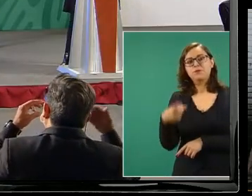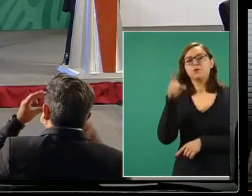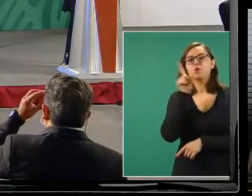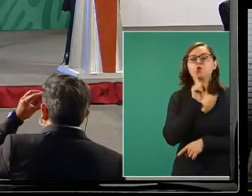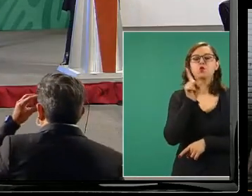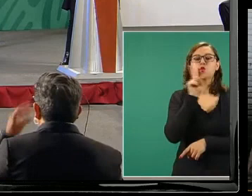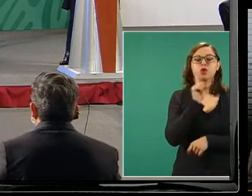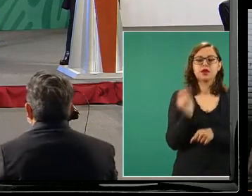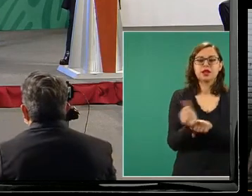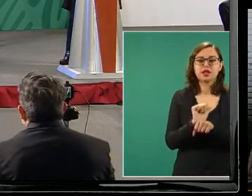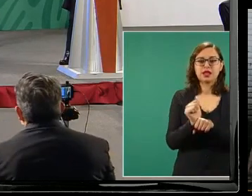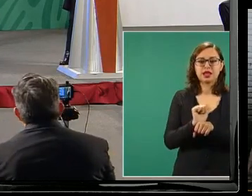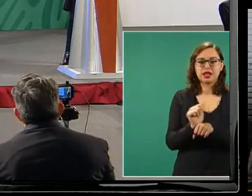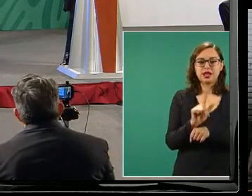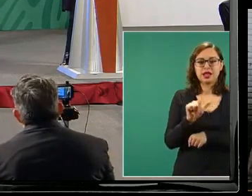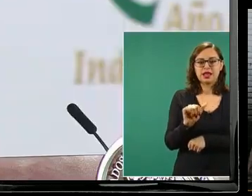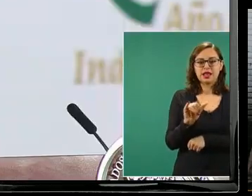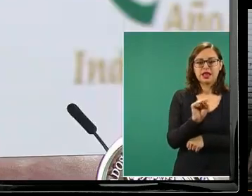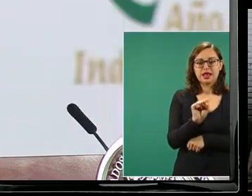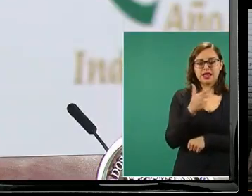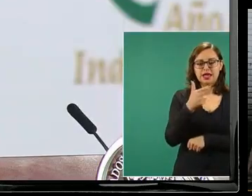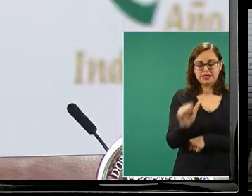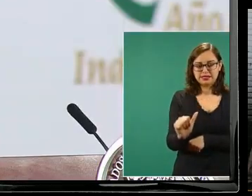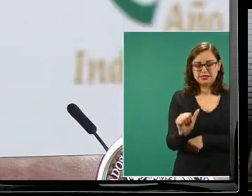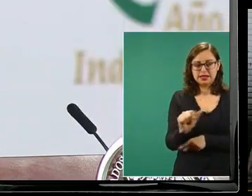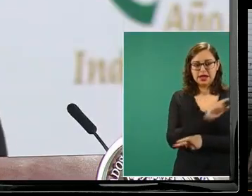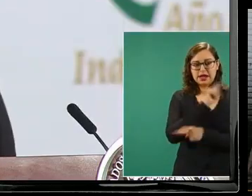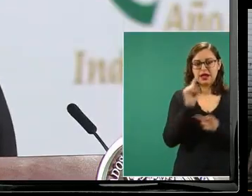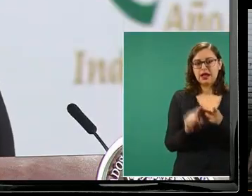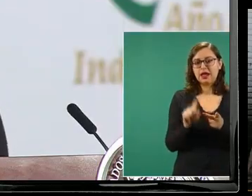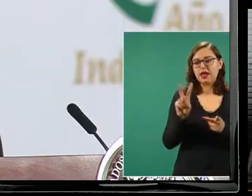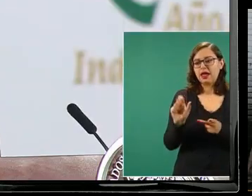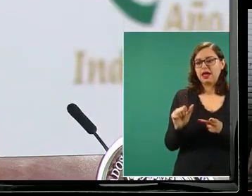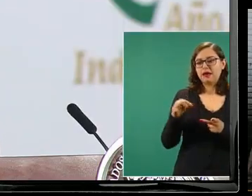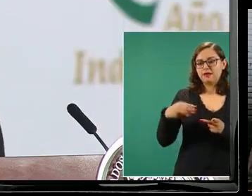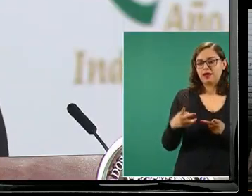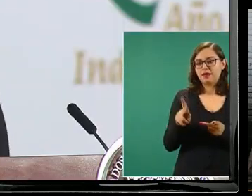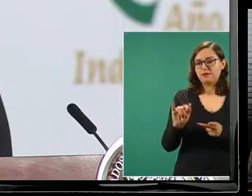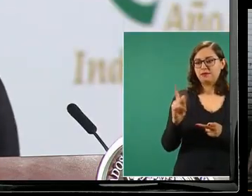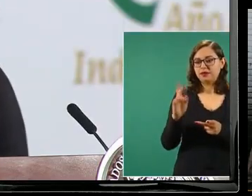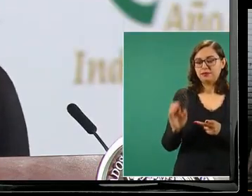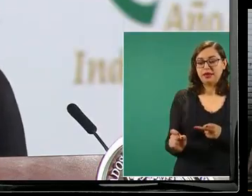Van Pipe quienes se han caracterizado por ser personajes